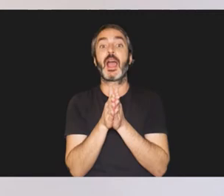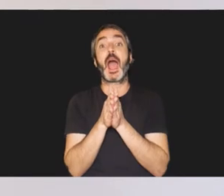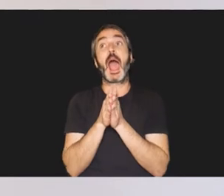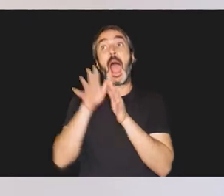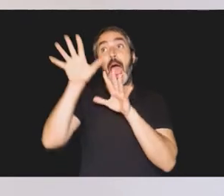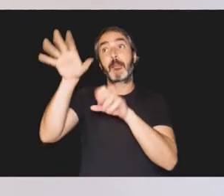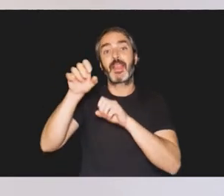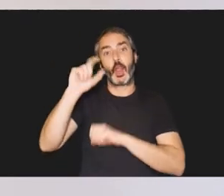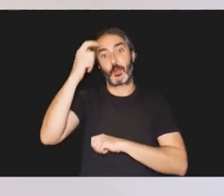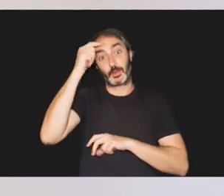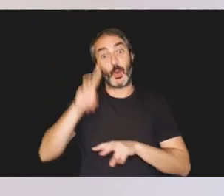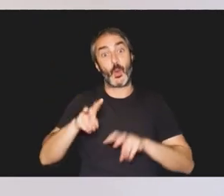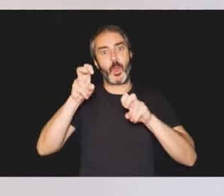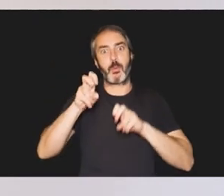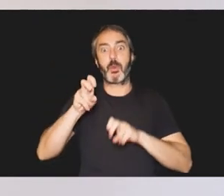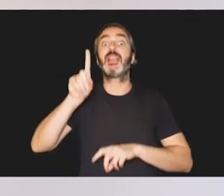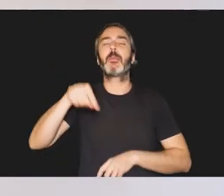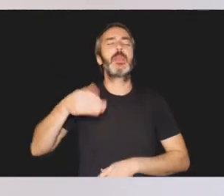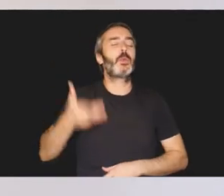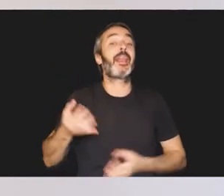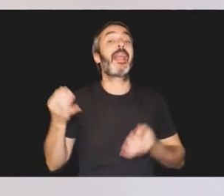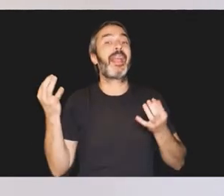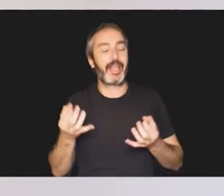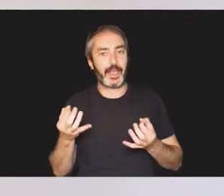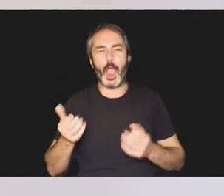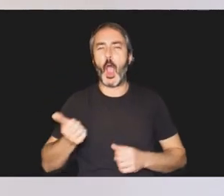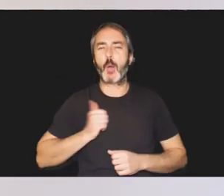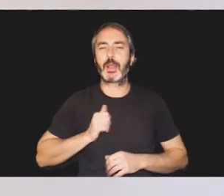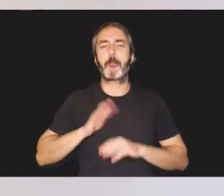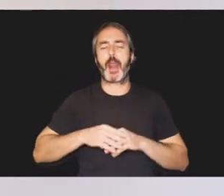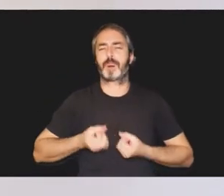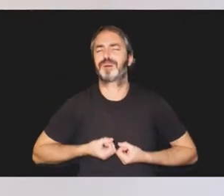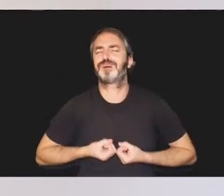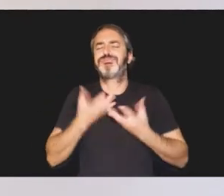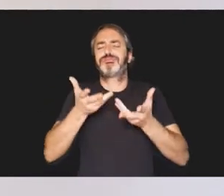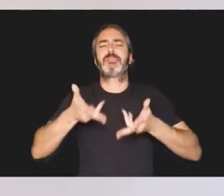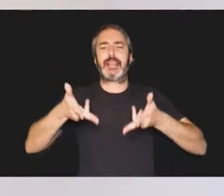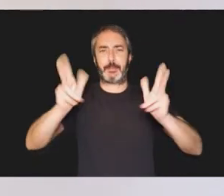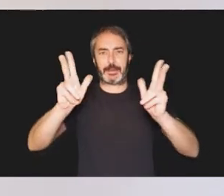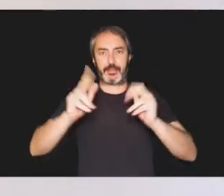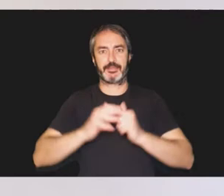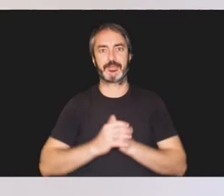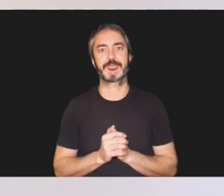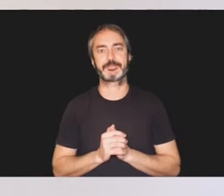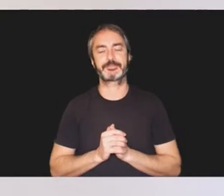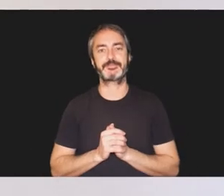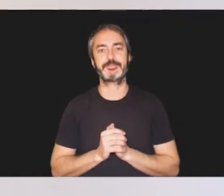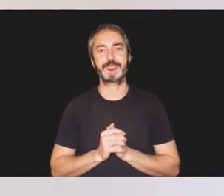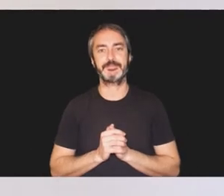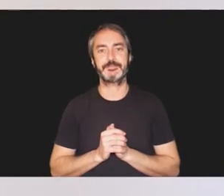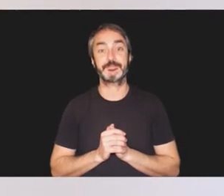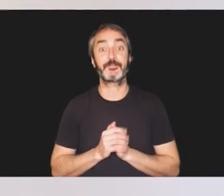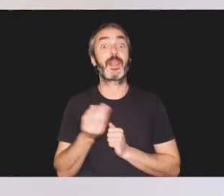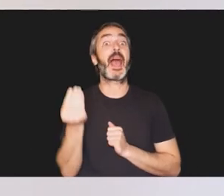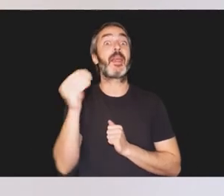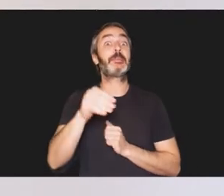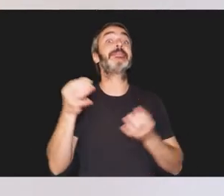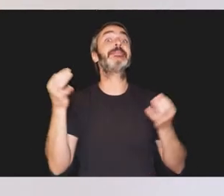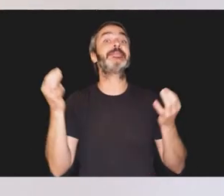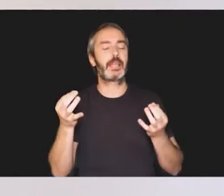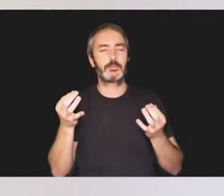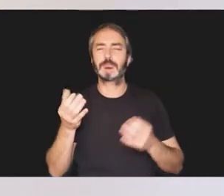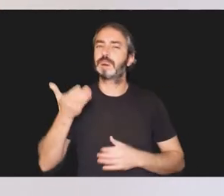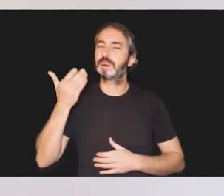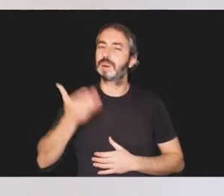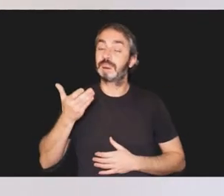aprender nuevos conceptos y, no menos importante, tener oportunidad de expresarse libremente. Además, será